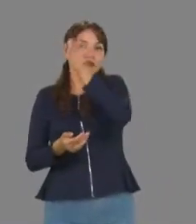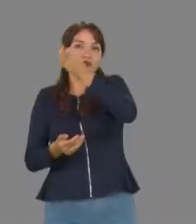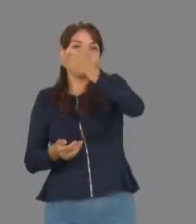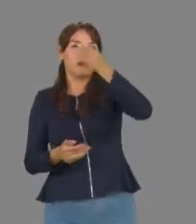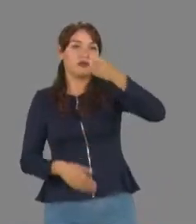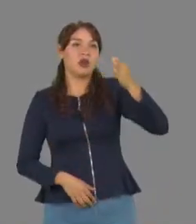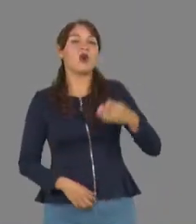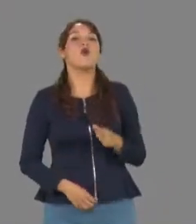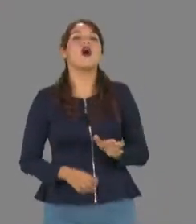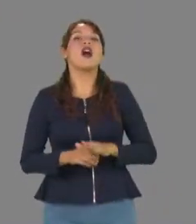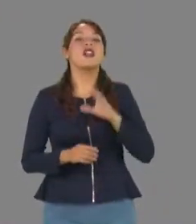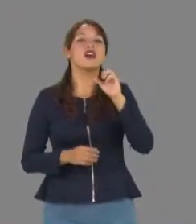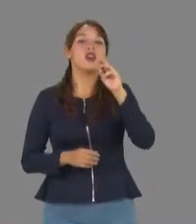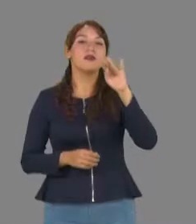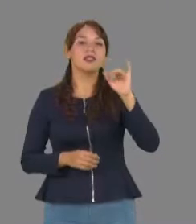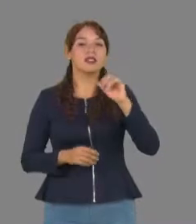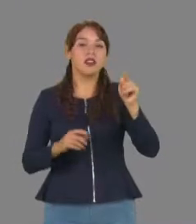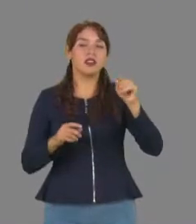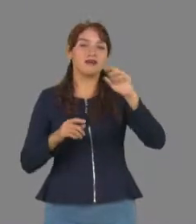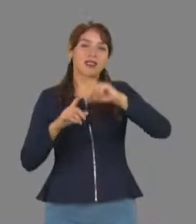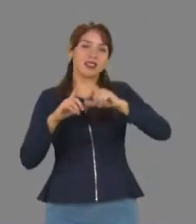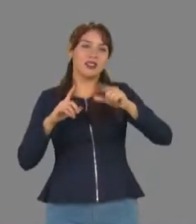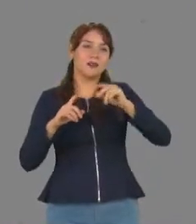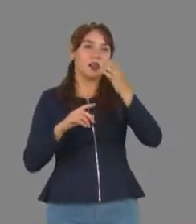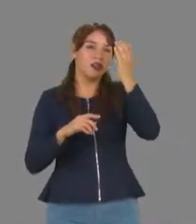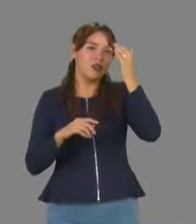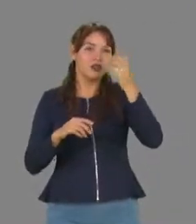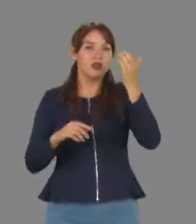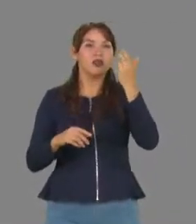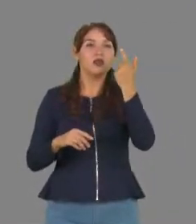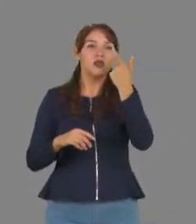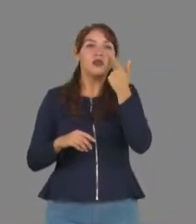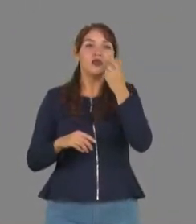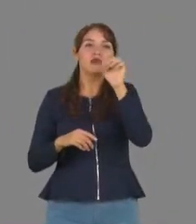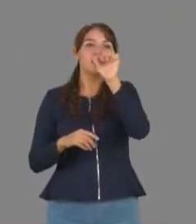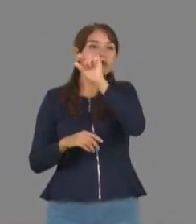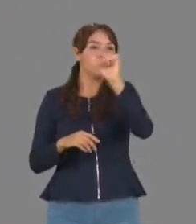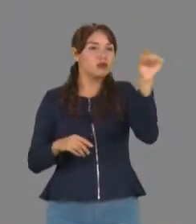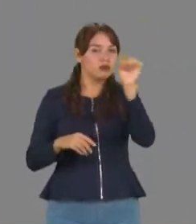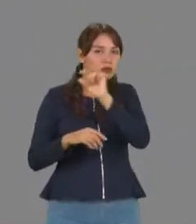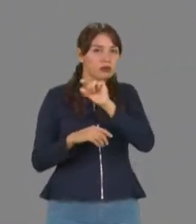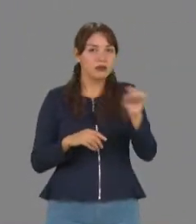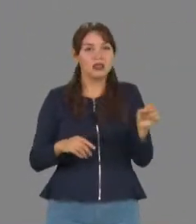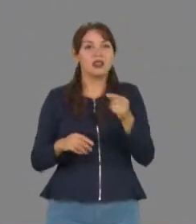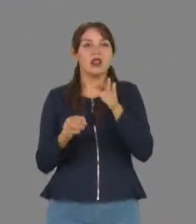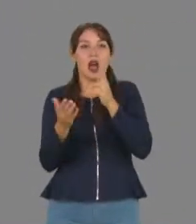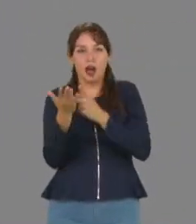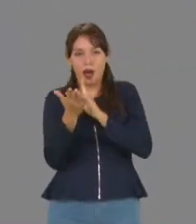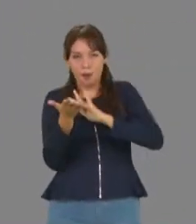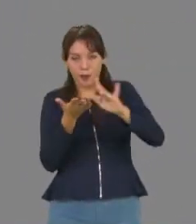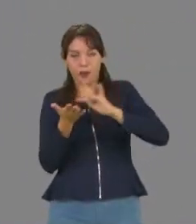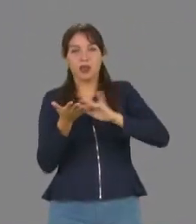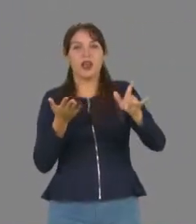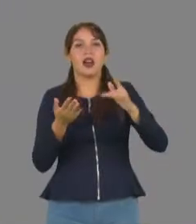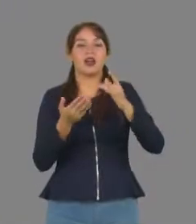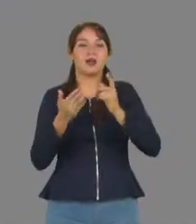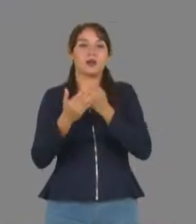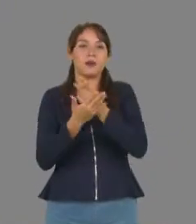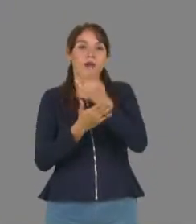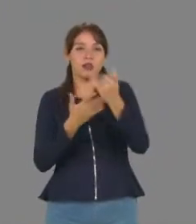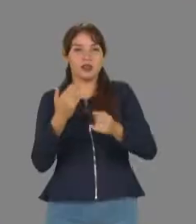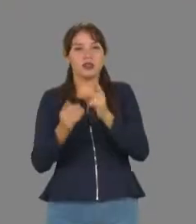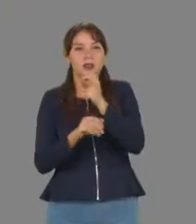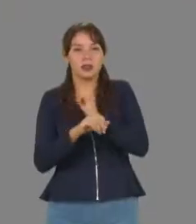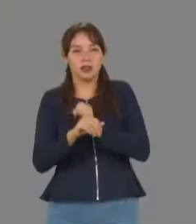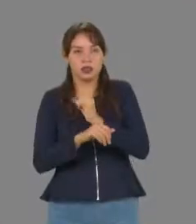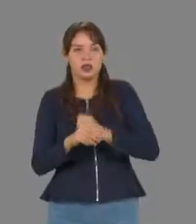Comisión Nacional para el Conocimiento y Uso de la Biodiversidad, la CONAVIO, está apoyando los proyectos de investigación que tengan que ver con